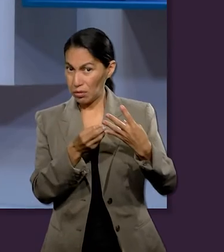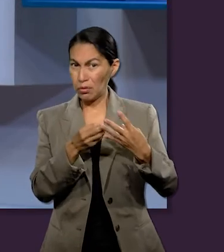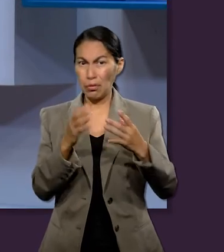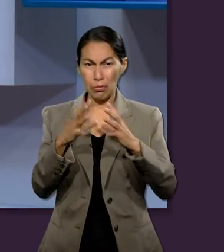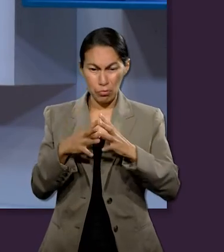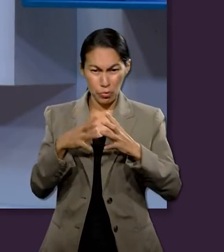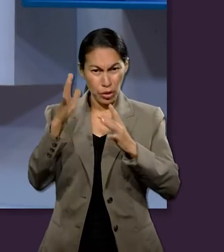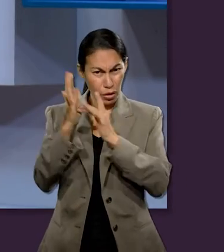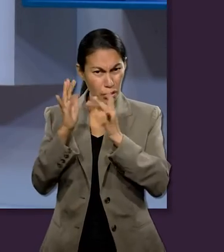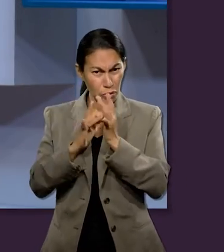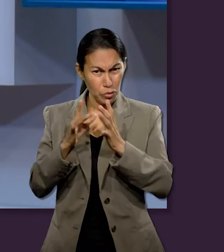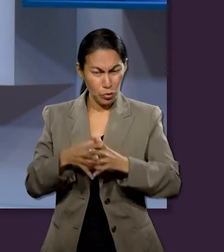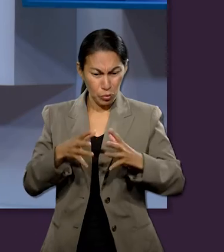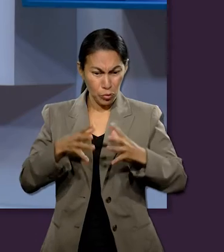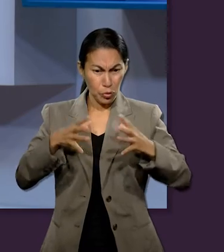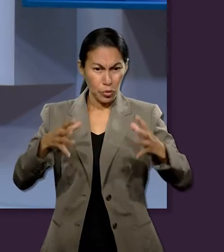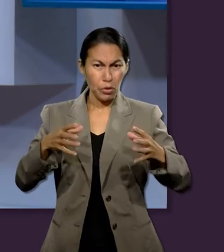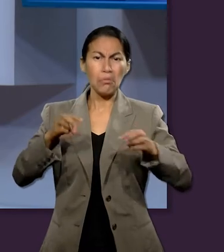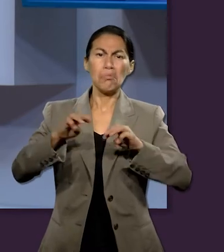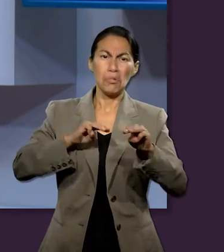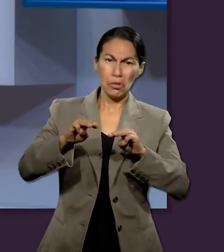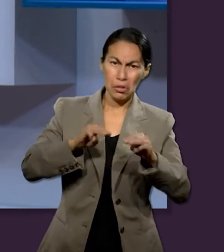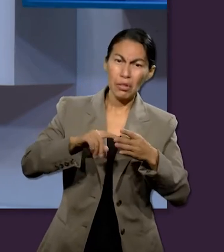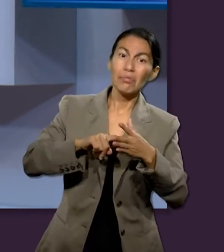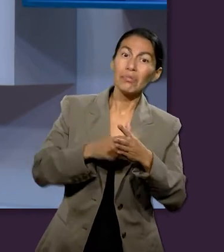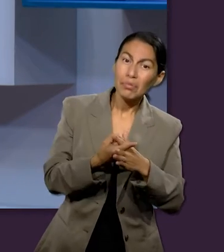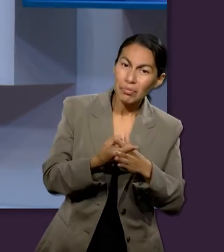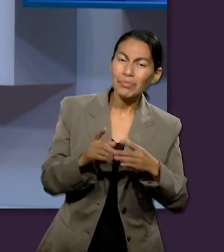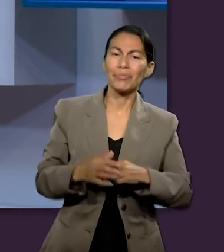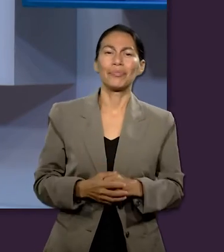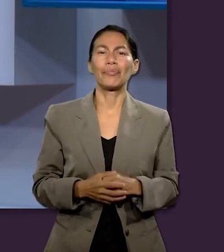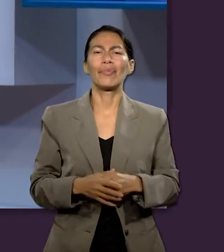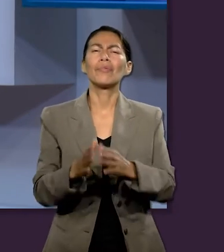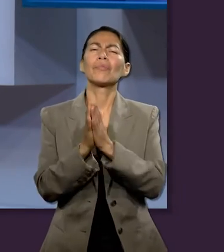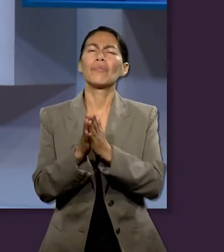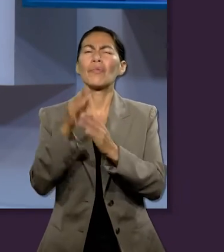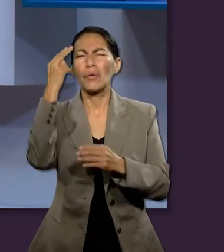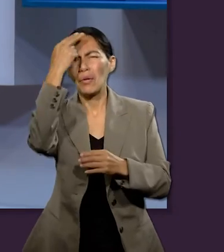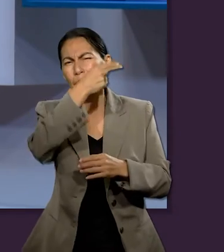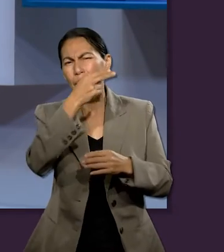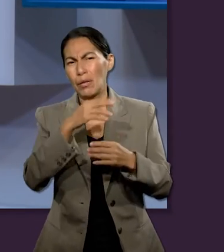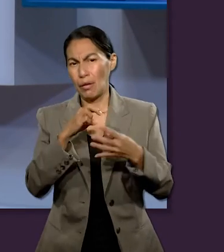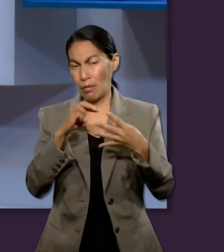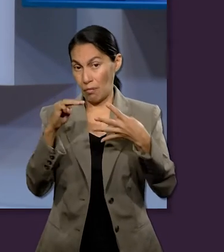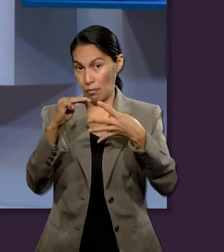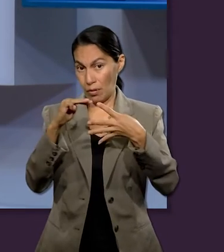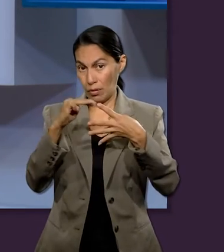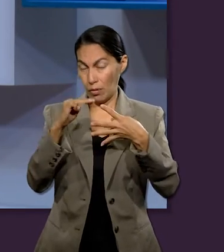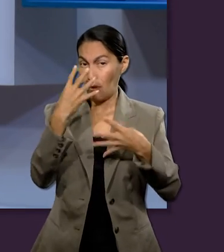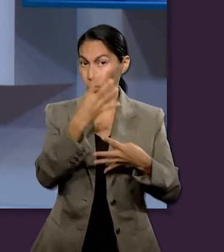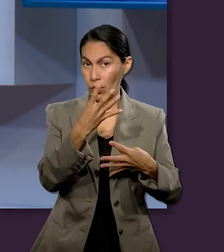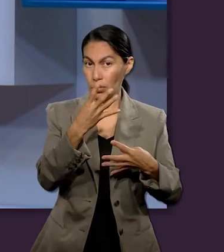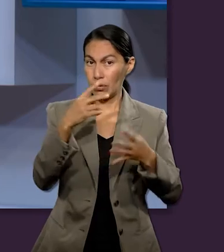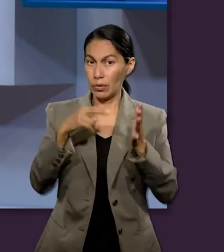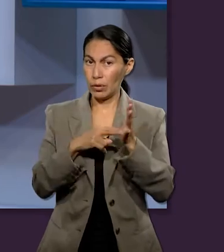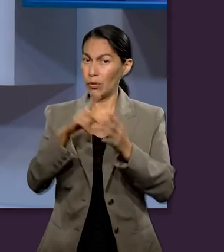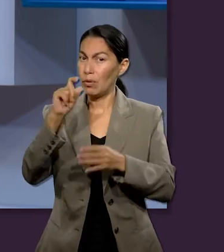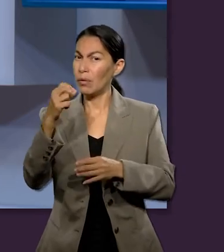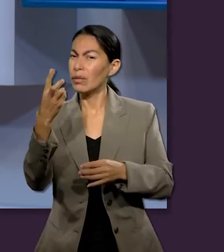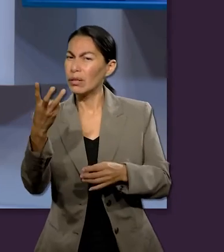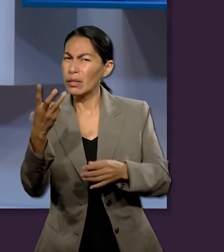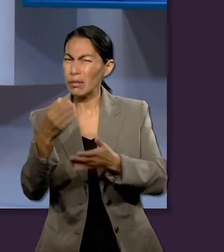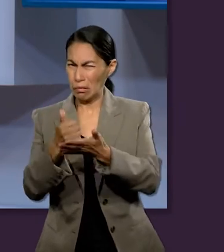Jesús llevó a cabo su ministerio. Noemi, ¿nos podrías ayudar a leer en Mateo 4,